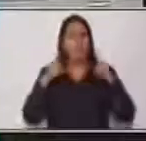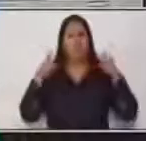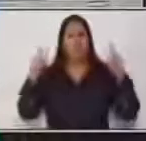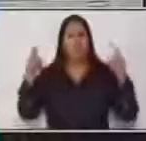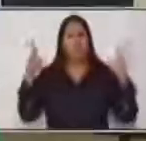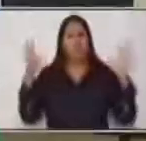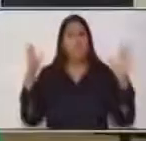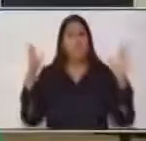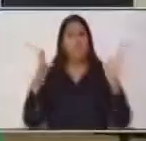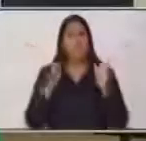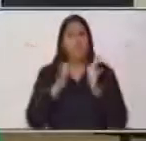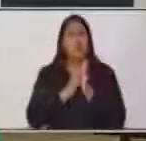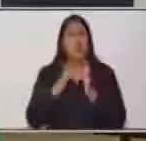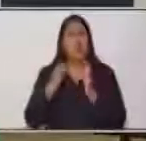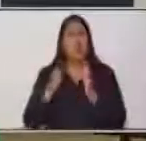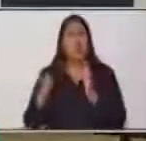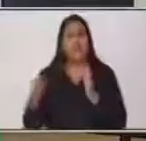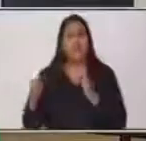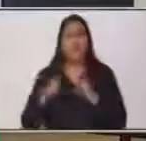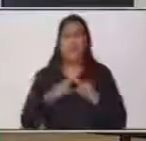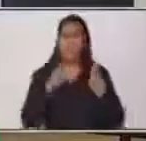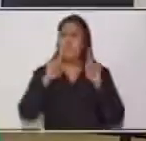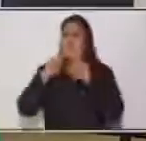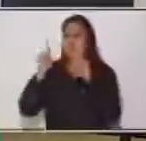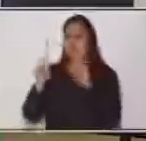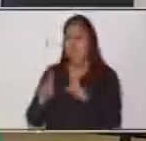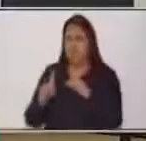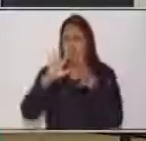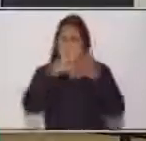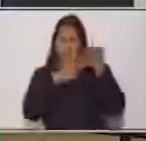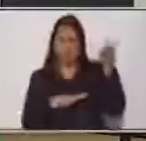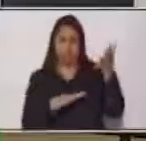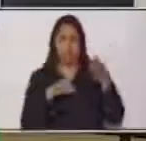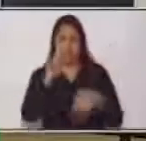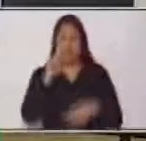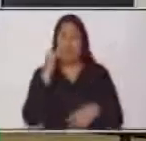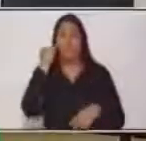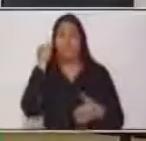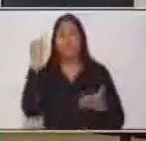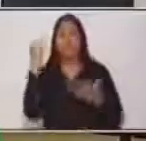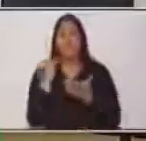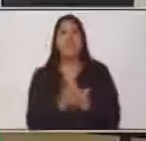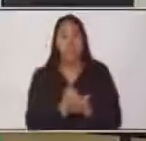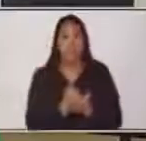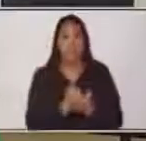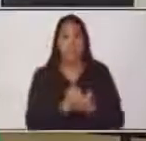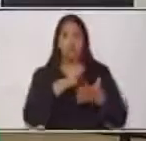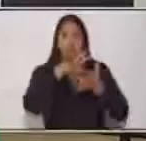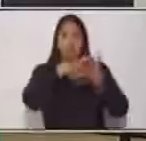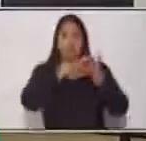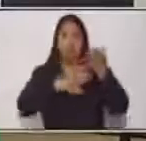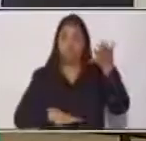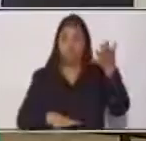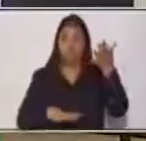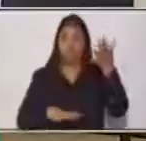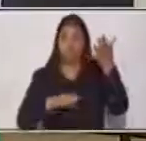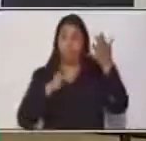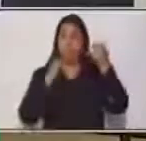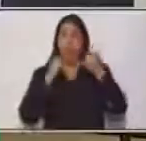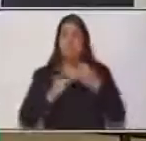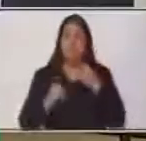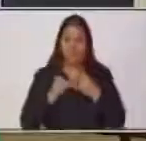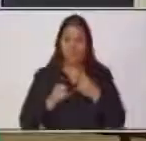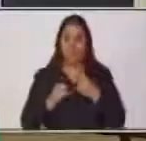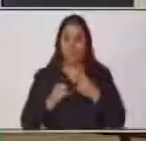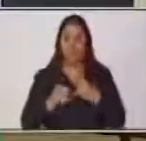de los diferentes tipos de texto. La introducción, el desarrollo y la conclusión. Y ustedes